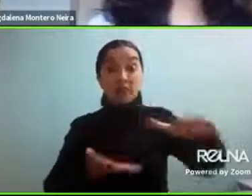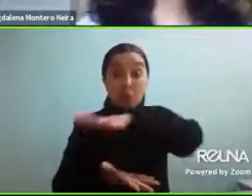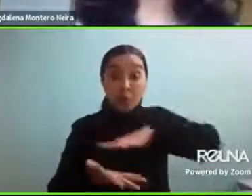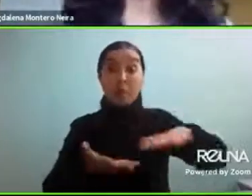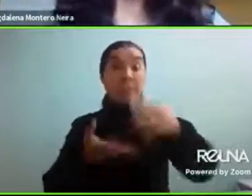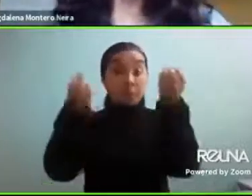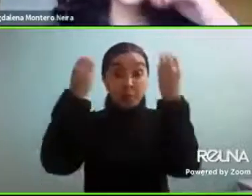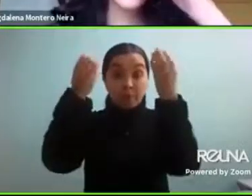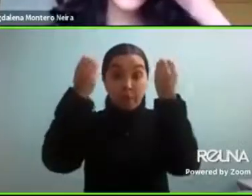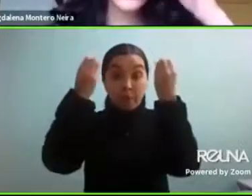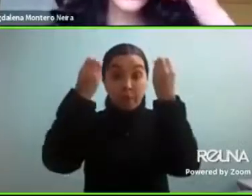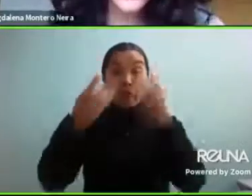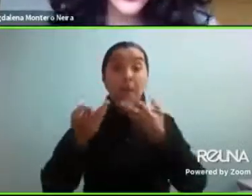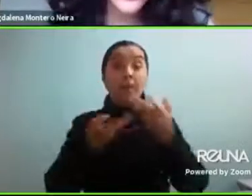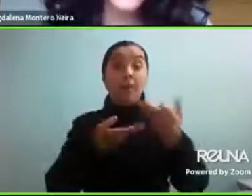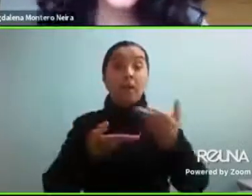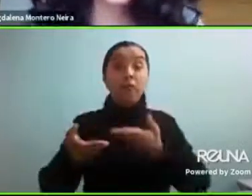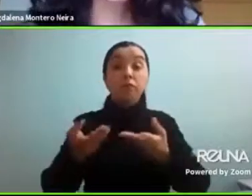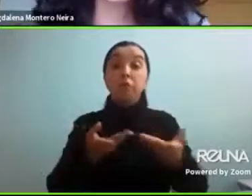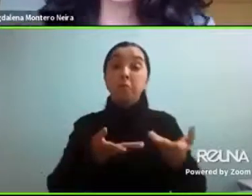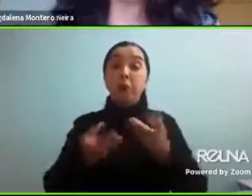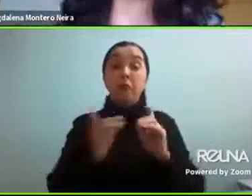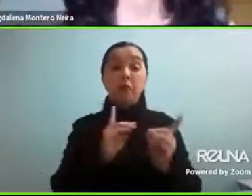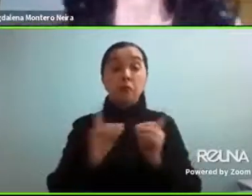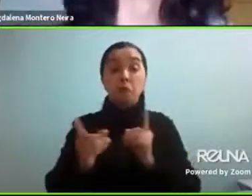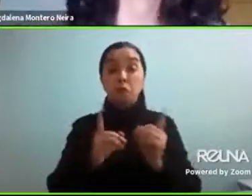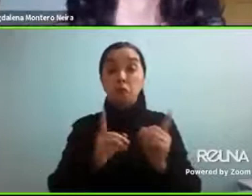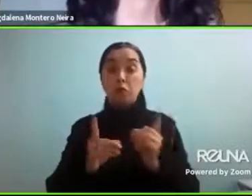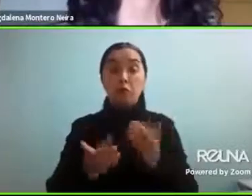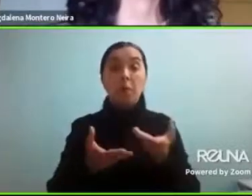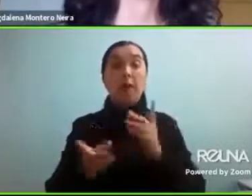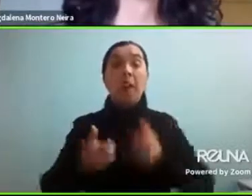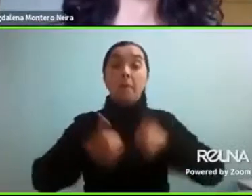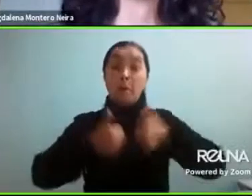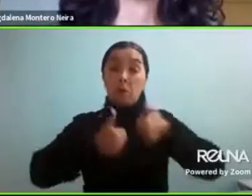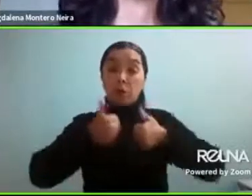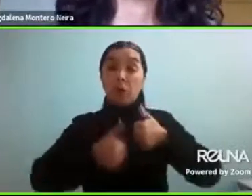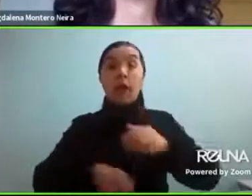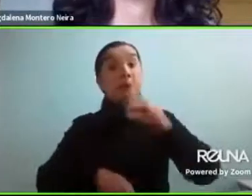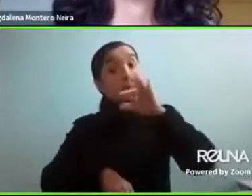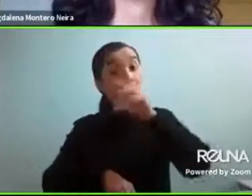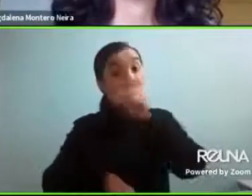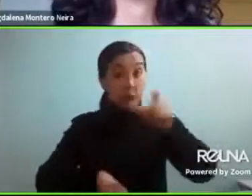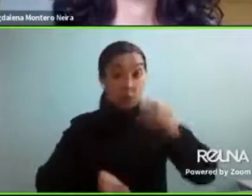de discusión también para profesionales, pacientes y también para las familias.